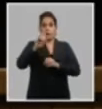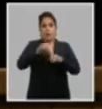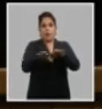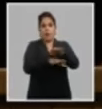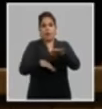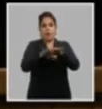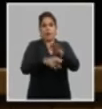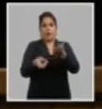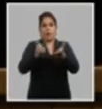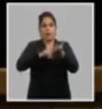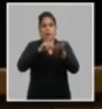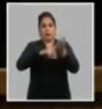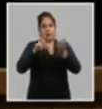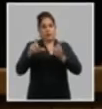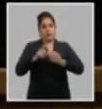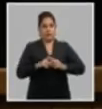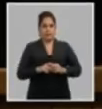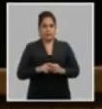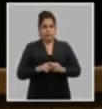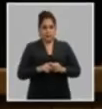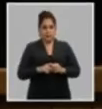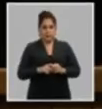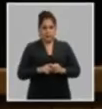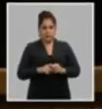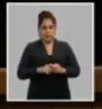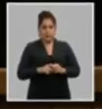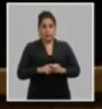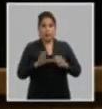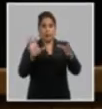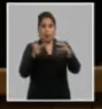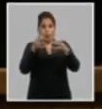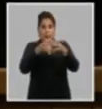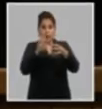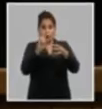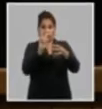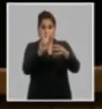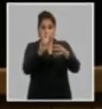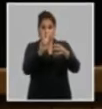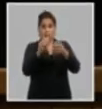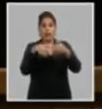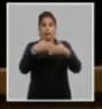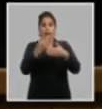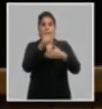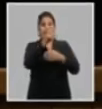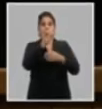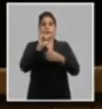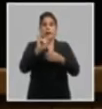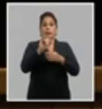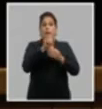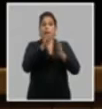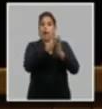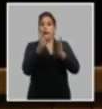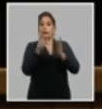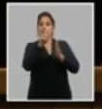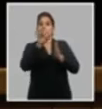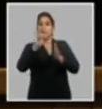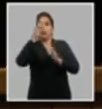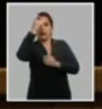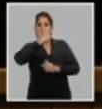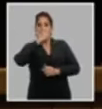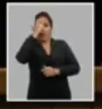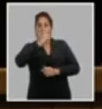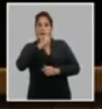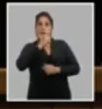y militantes en la comisión que sesionó durante los días 16 y 17 de abril